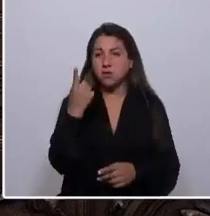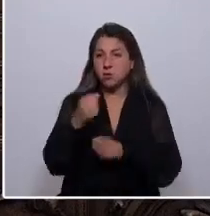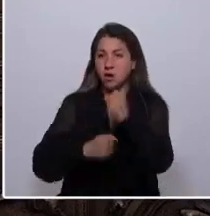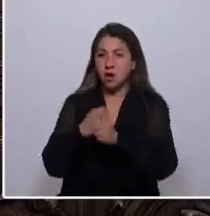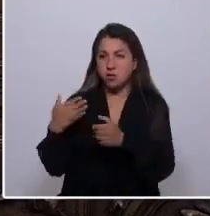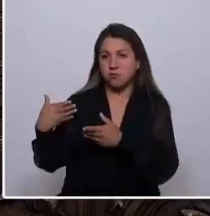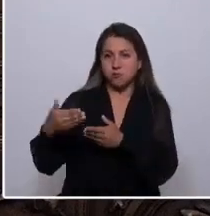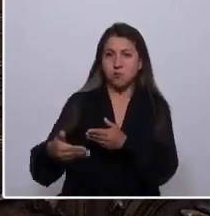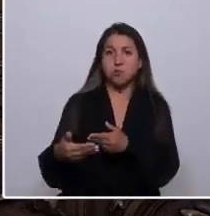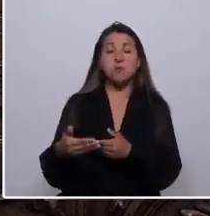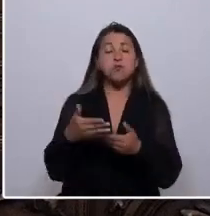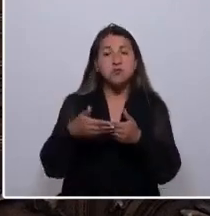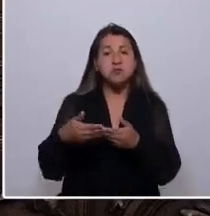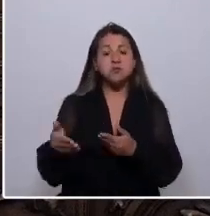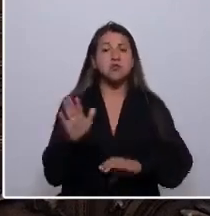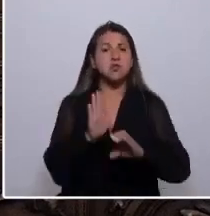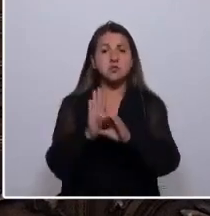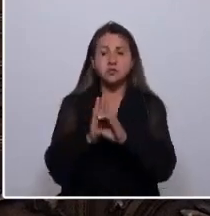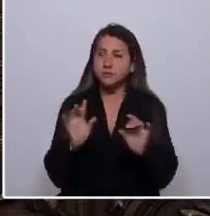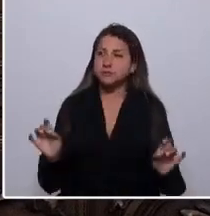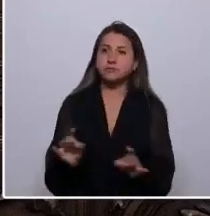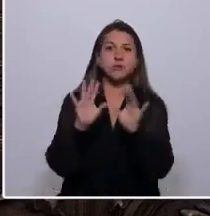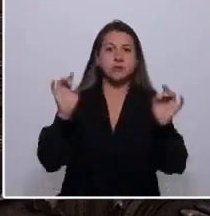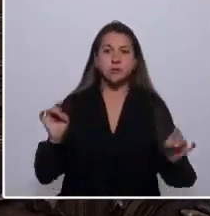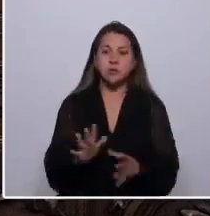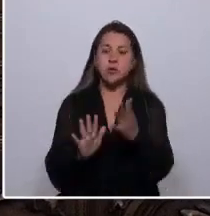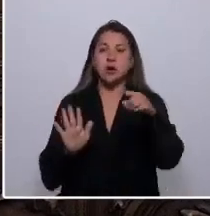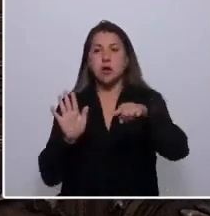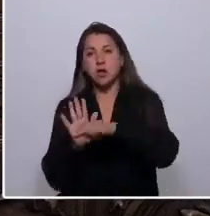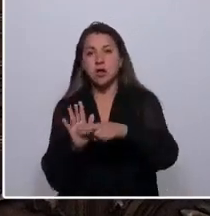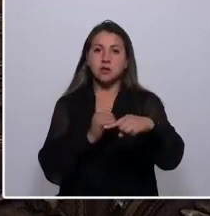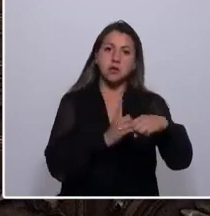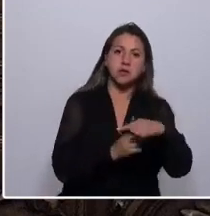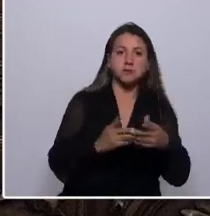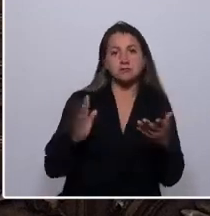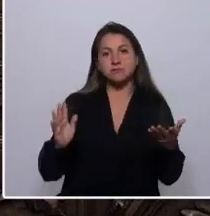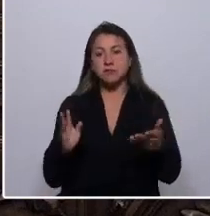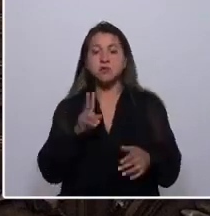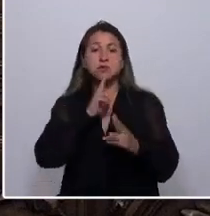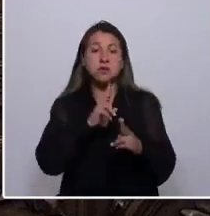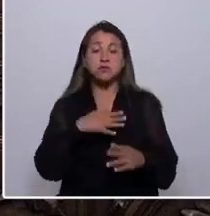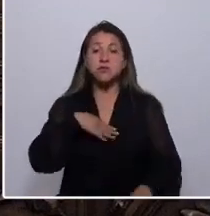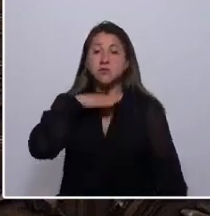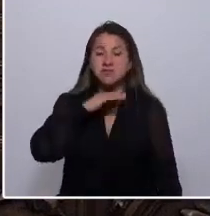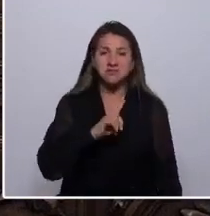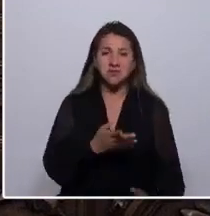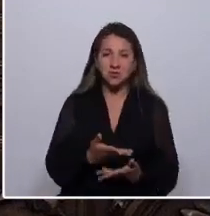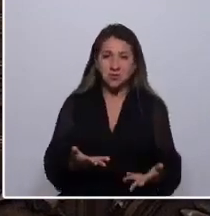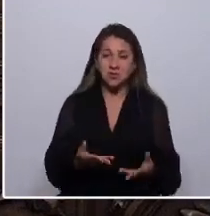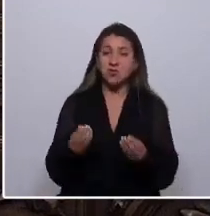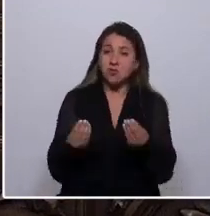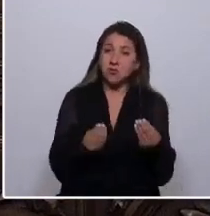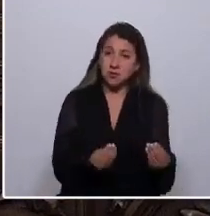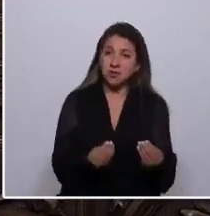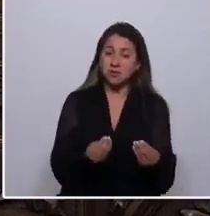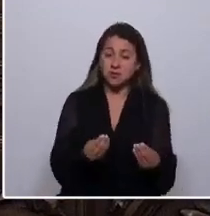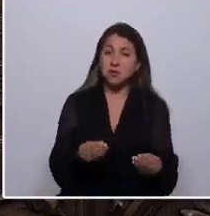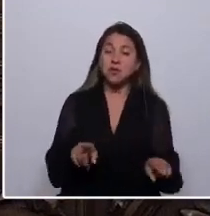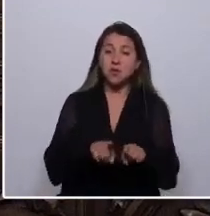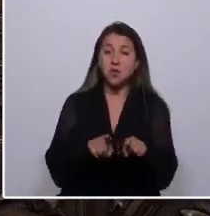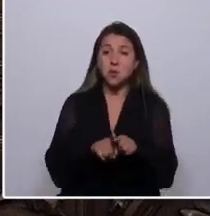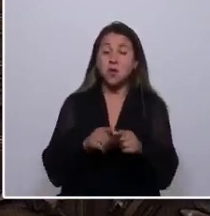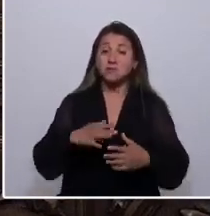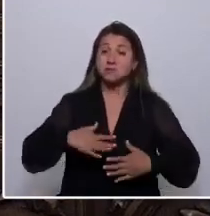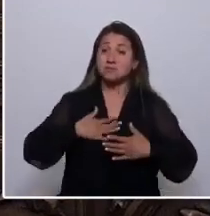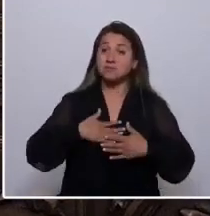Procesos constitucionales llenos de eventos, con resultados insuficientes. Probablemente, sin duda, por ausencia de voces